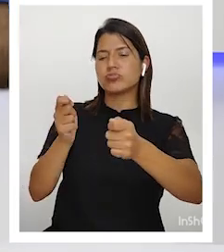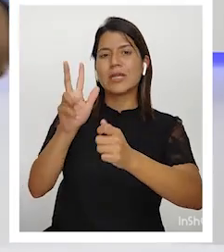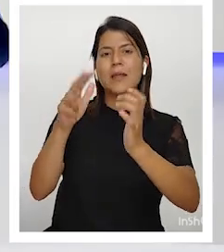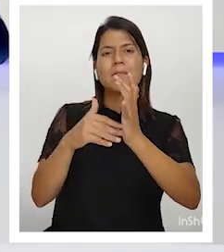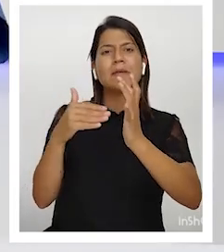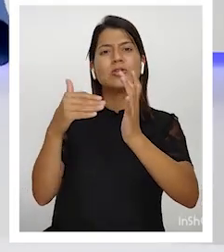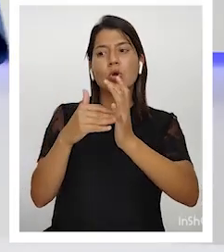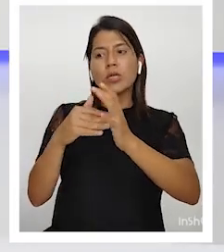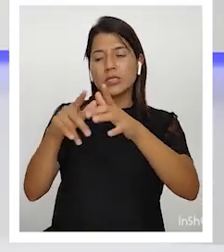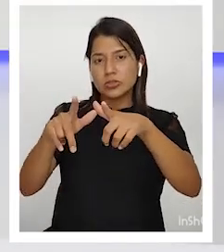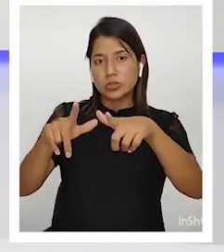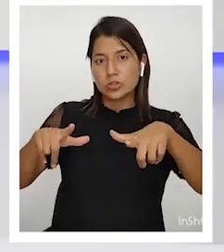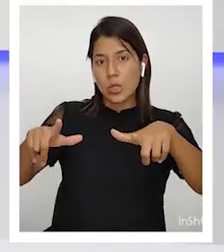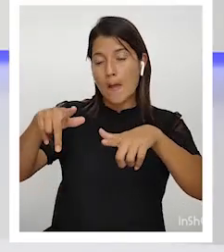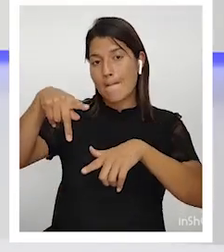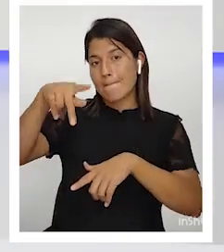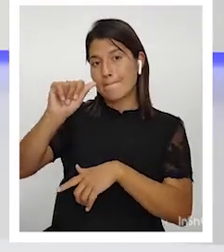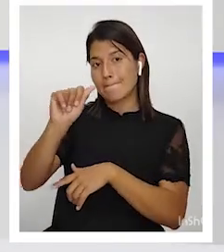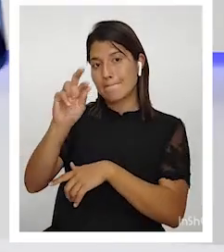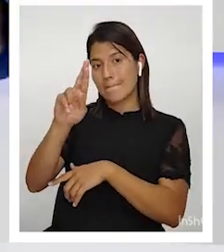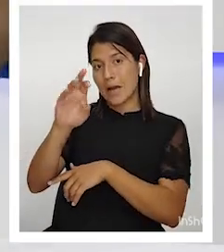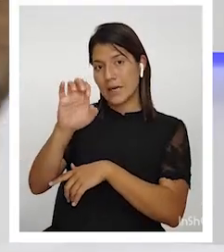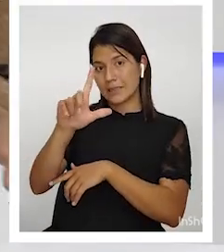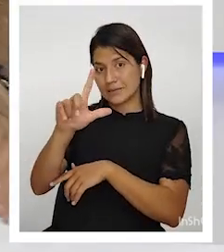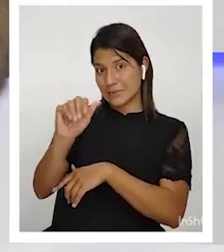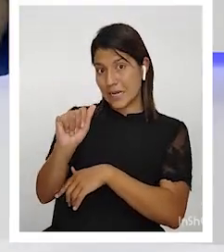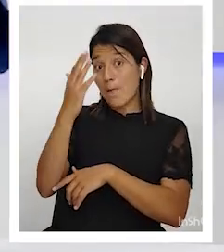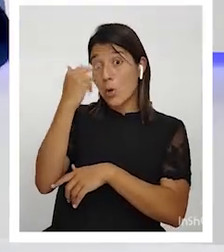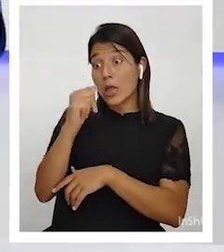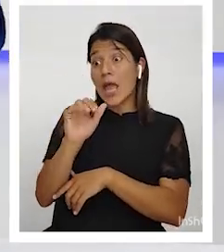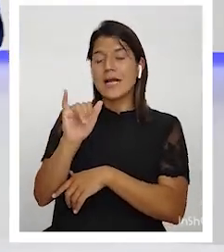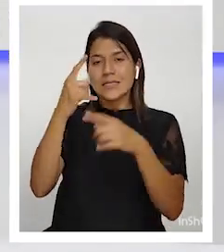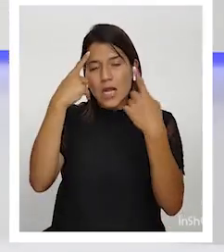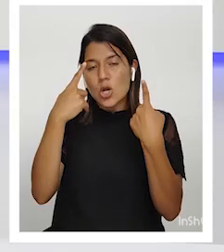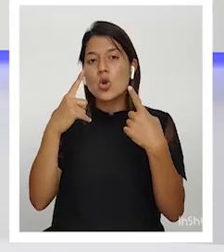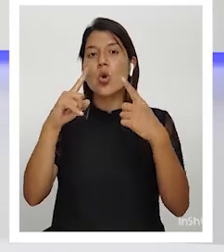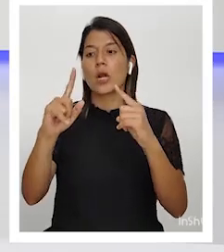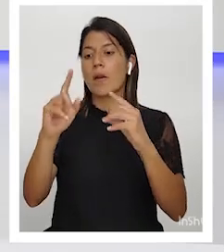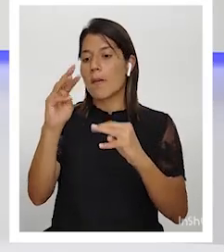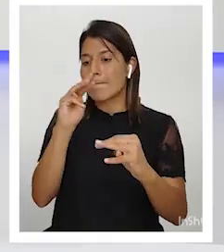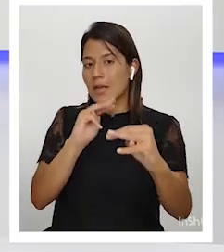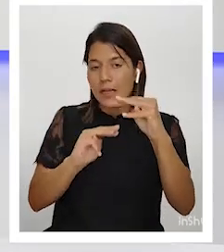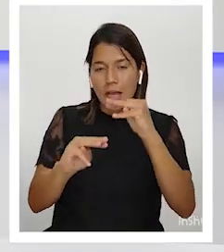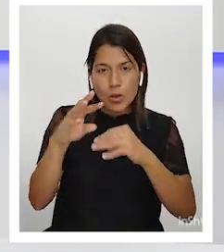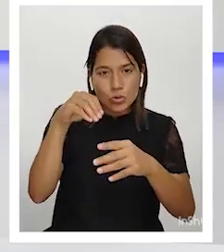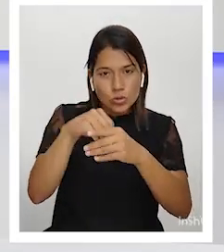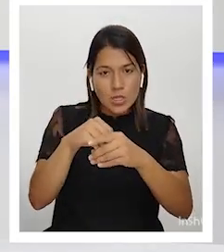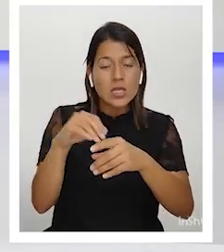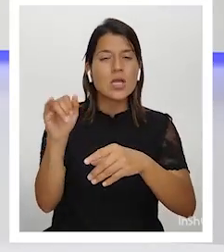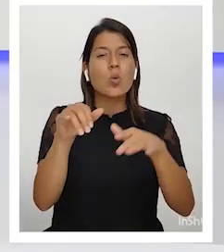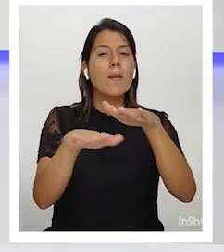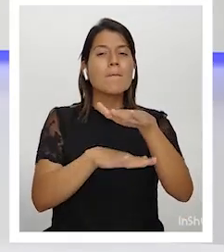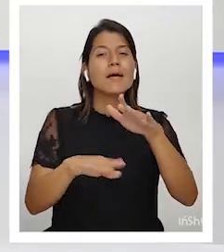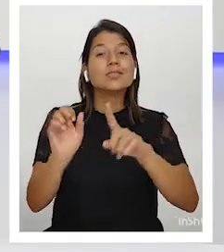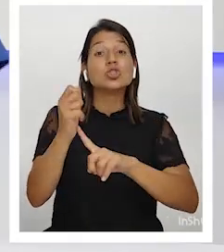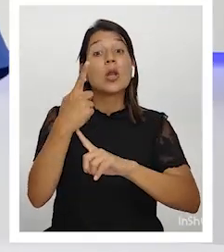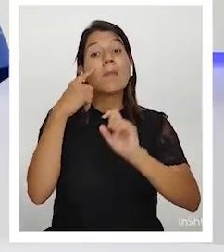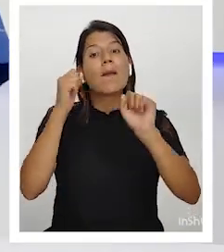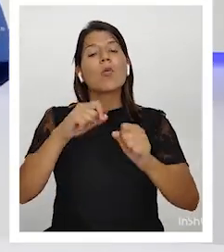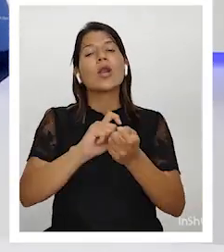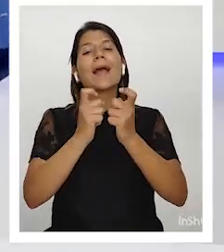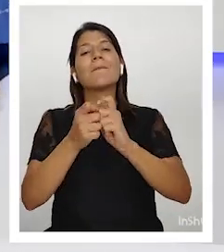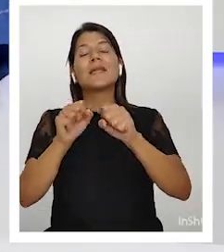Porque sabían que con eso creaban un mercado interno y además creaban una base social para poder modernizar esos sistemas